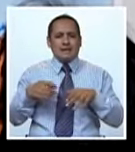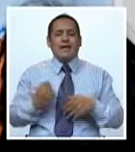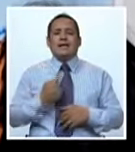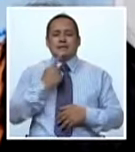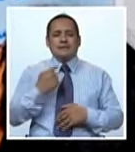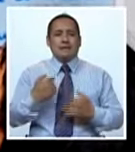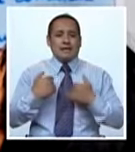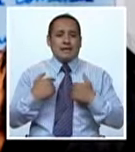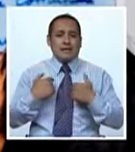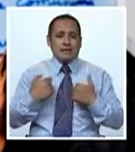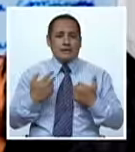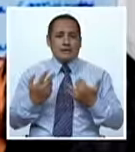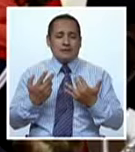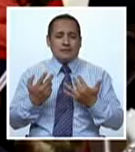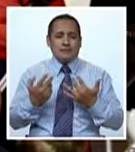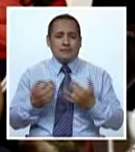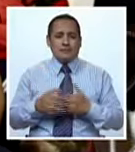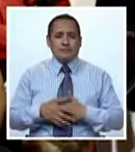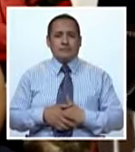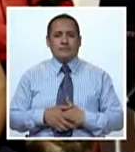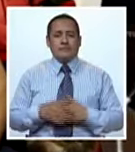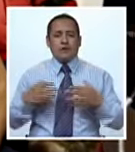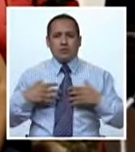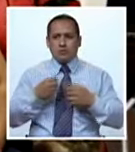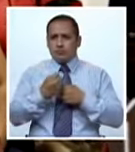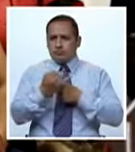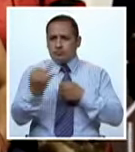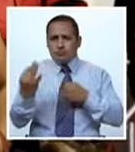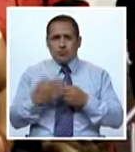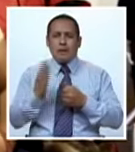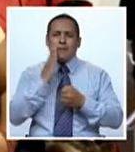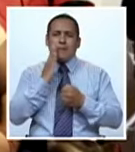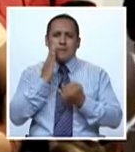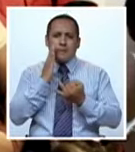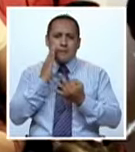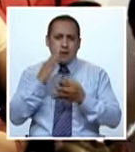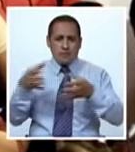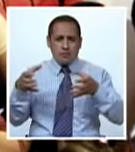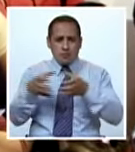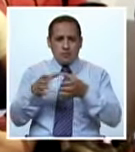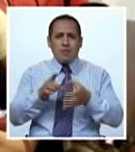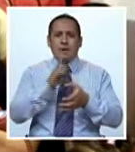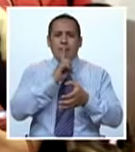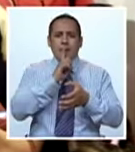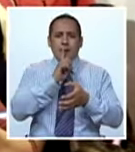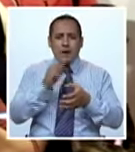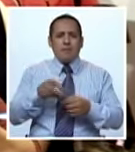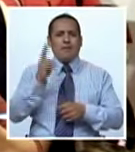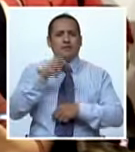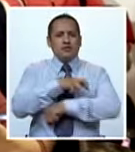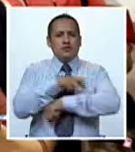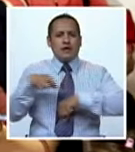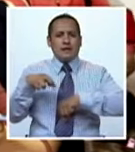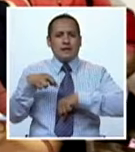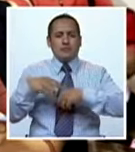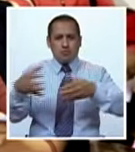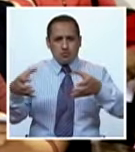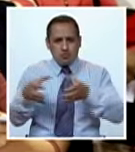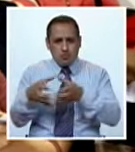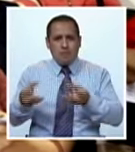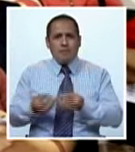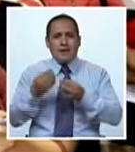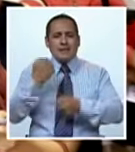juntarnos un grupo de mamás y de papás y de profesionales